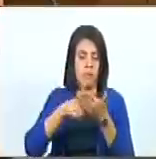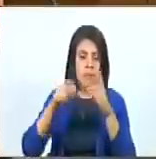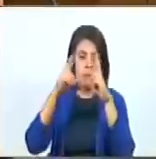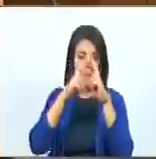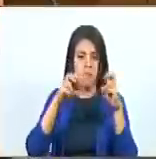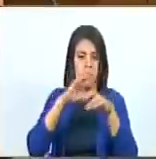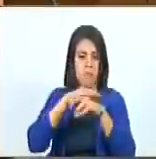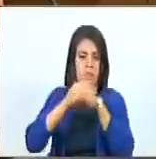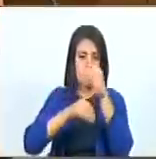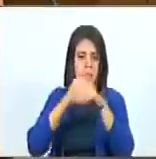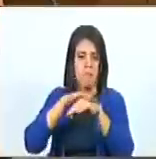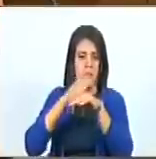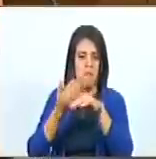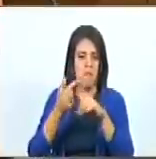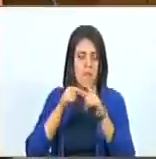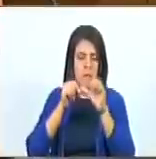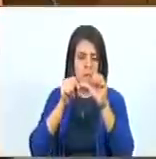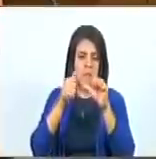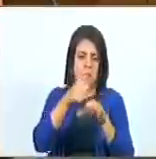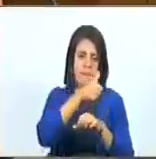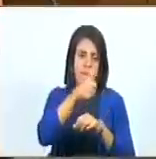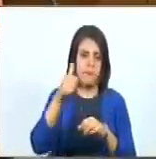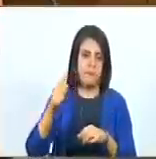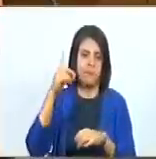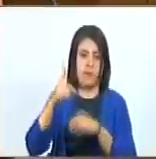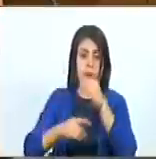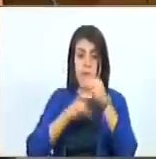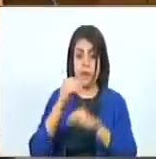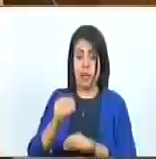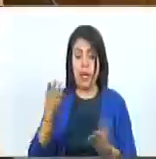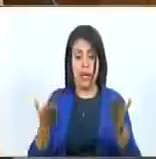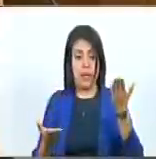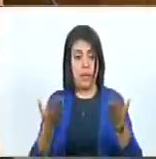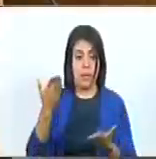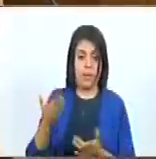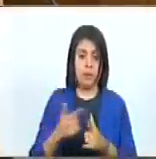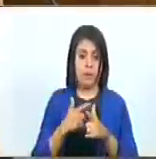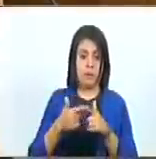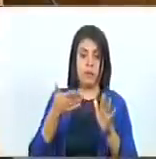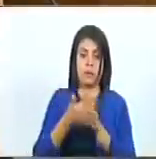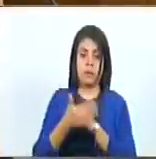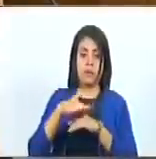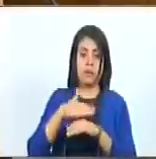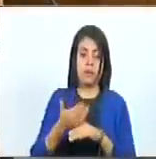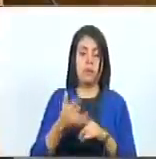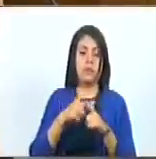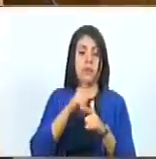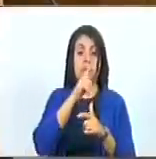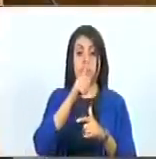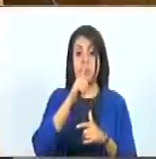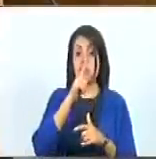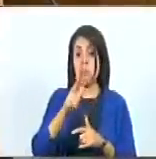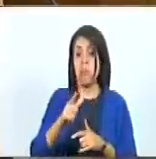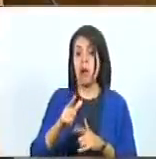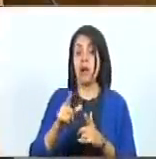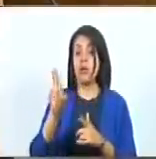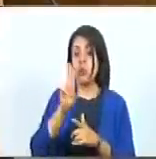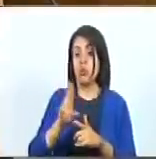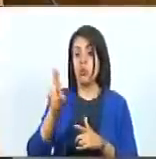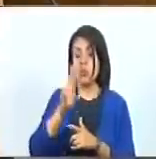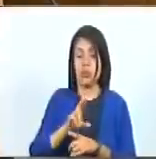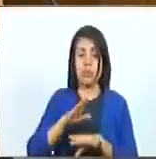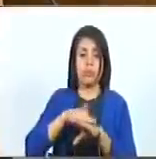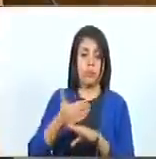investigación realizada en cada caso debe ser imparcial. La actuación de mala fe o de manera dolosa